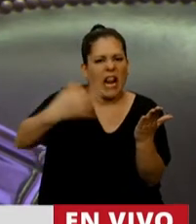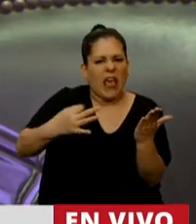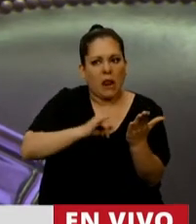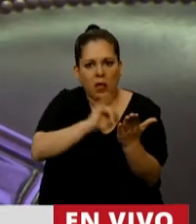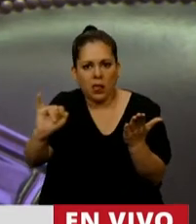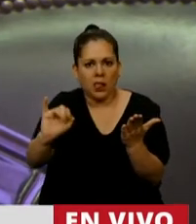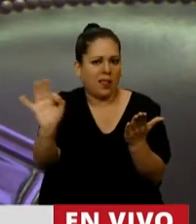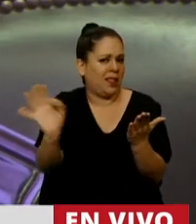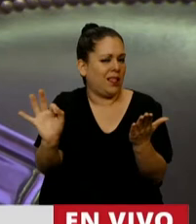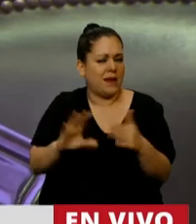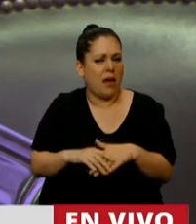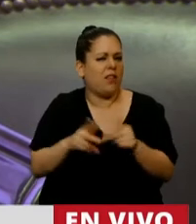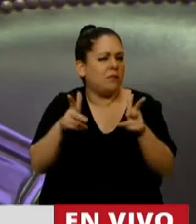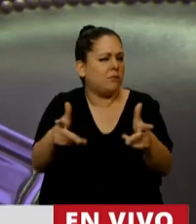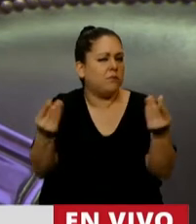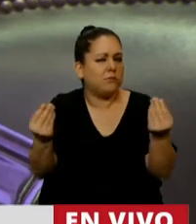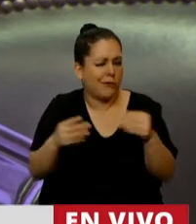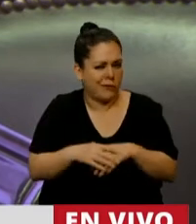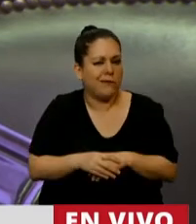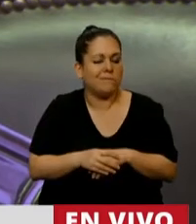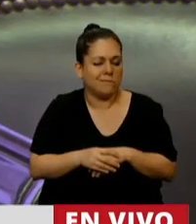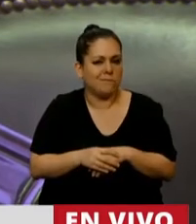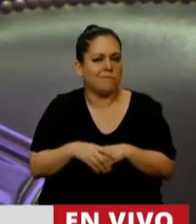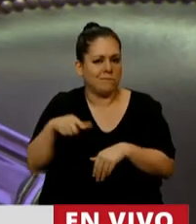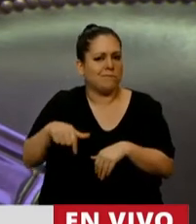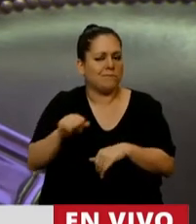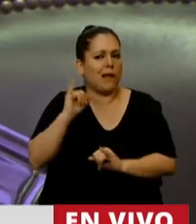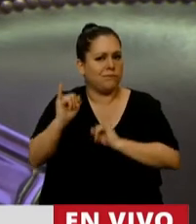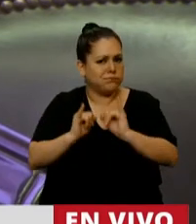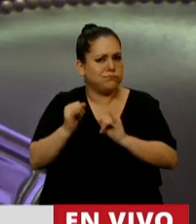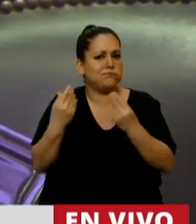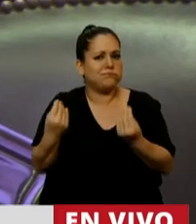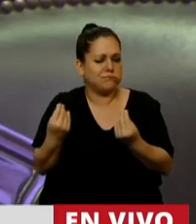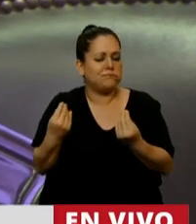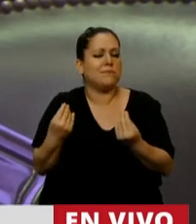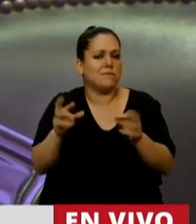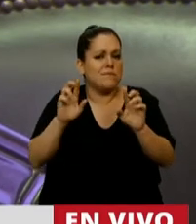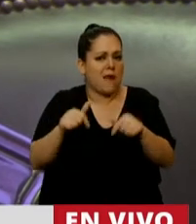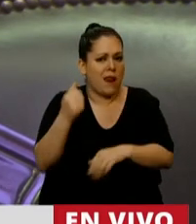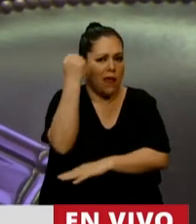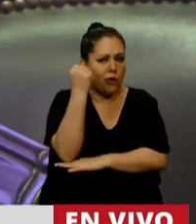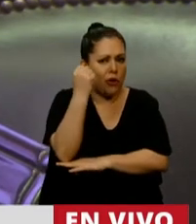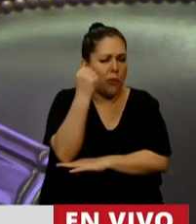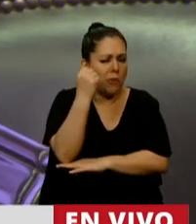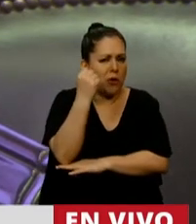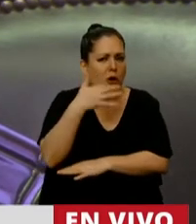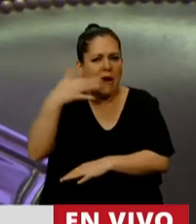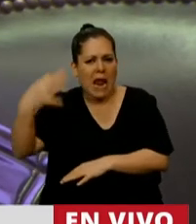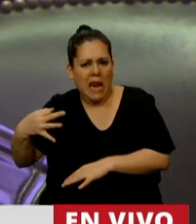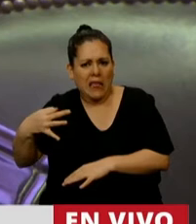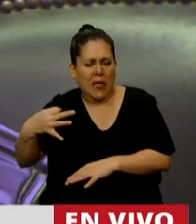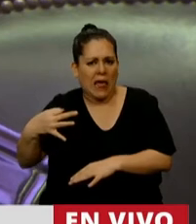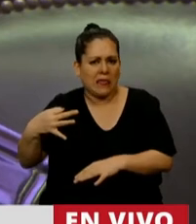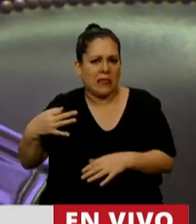digo esto? Acá se ha dicho, los supuestos macroeconómicos no coinciden con la realidad,